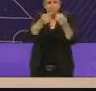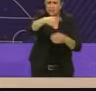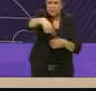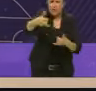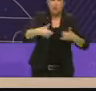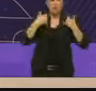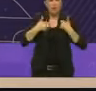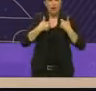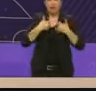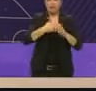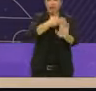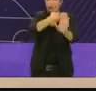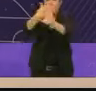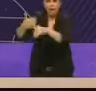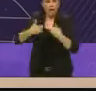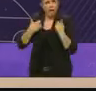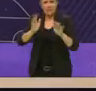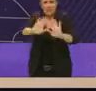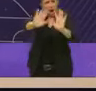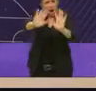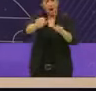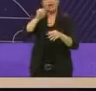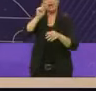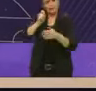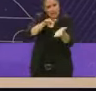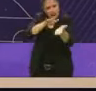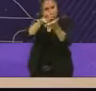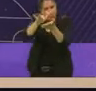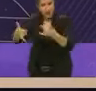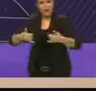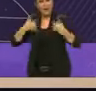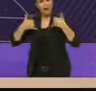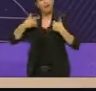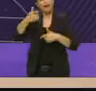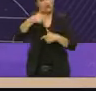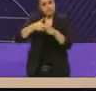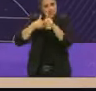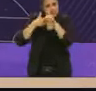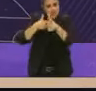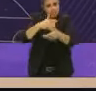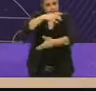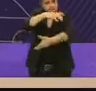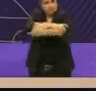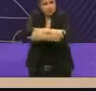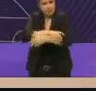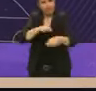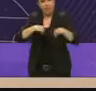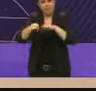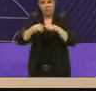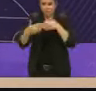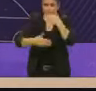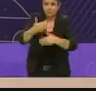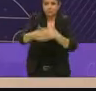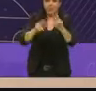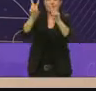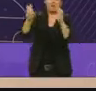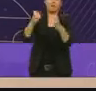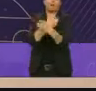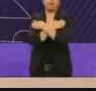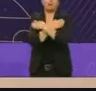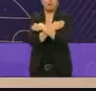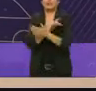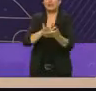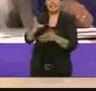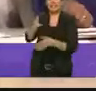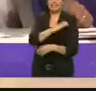nada contra los jóvenes. Así que vamos a seguir trabajando y mucho en el tema de educación. Gracias, Camila.